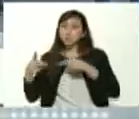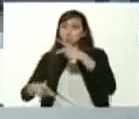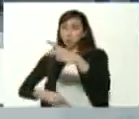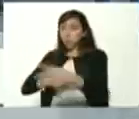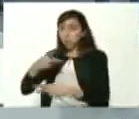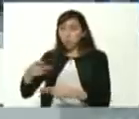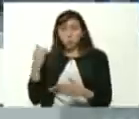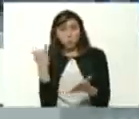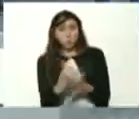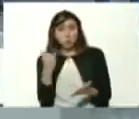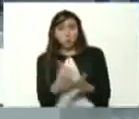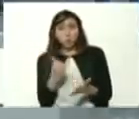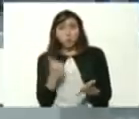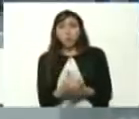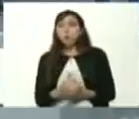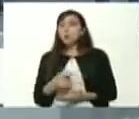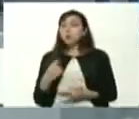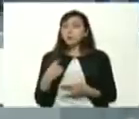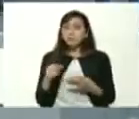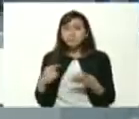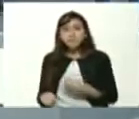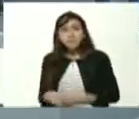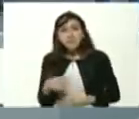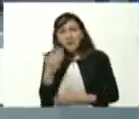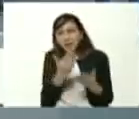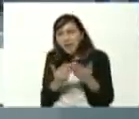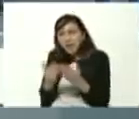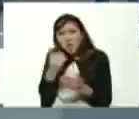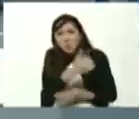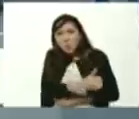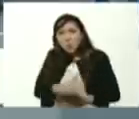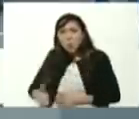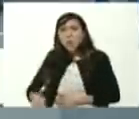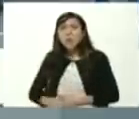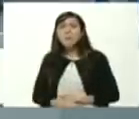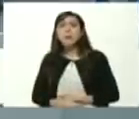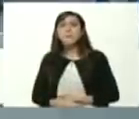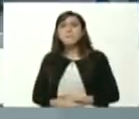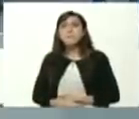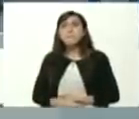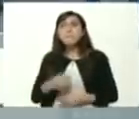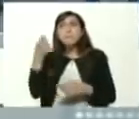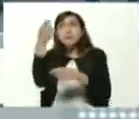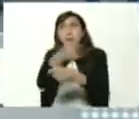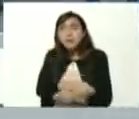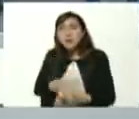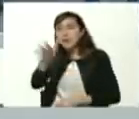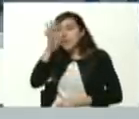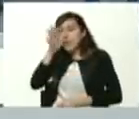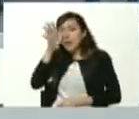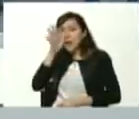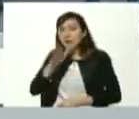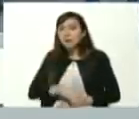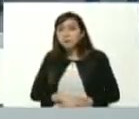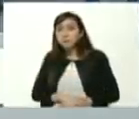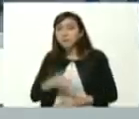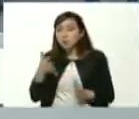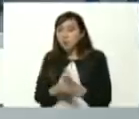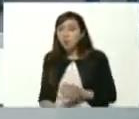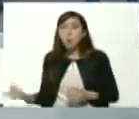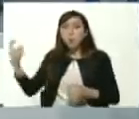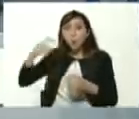registro de estudiantes bachilleres de quinto año en el sistema